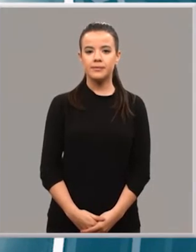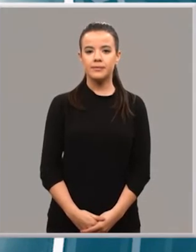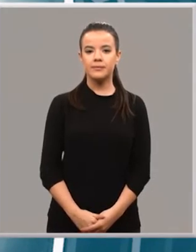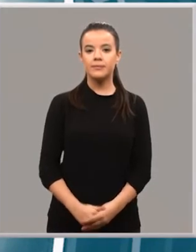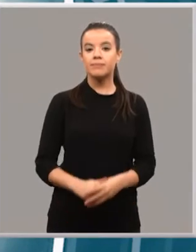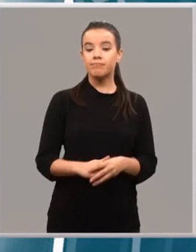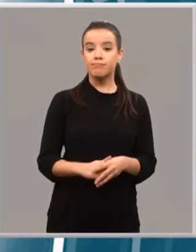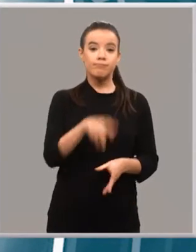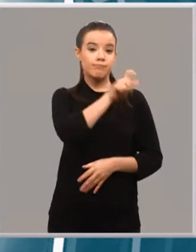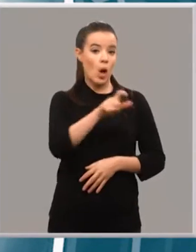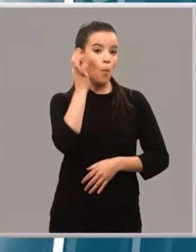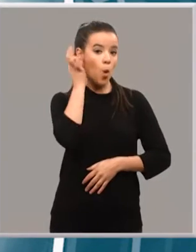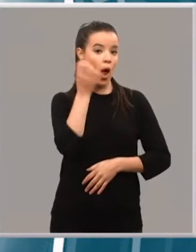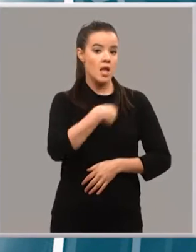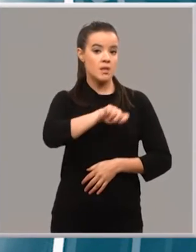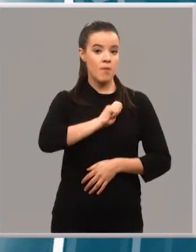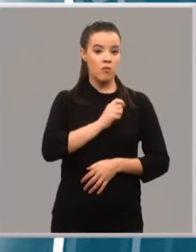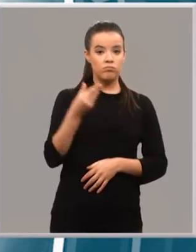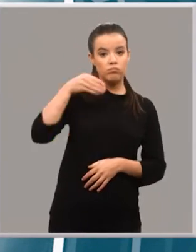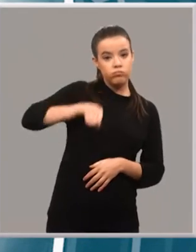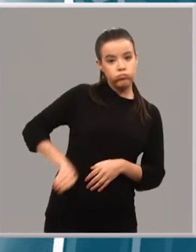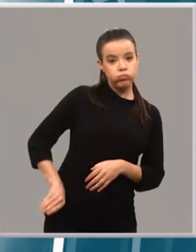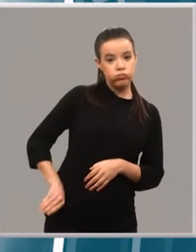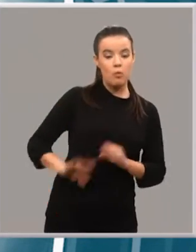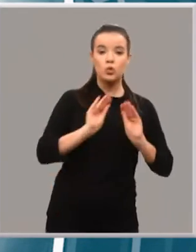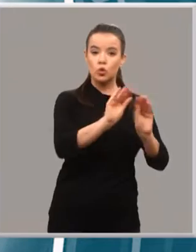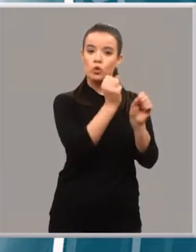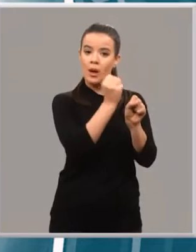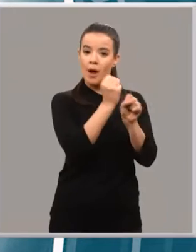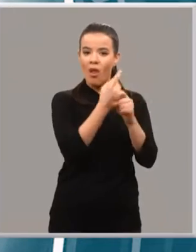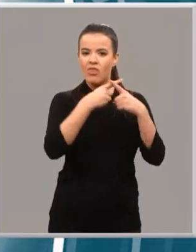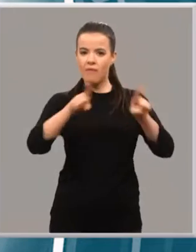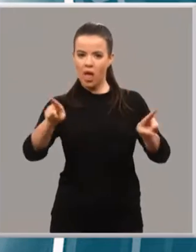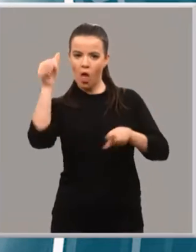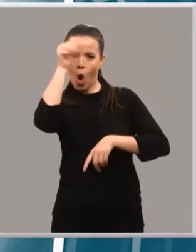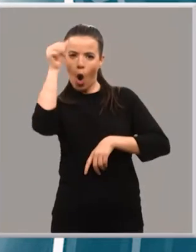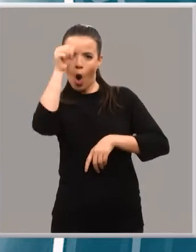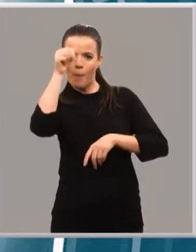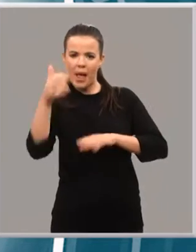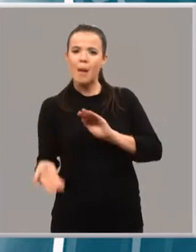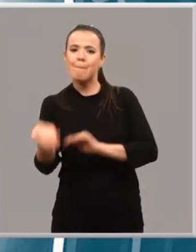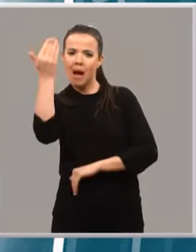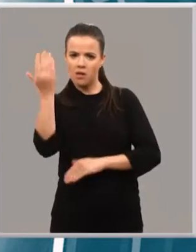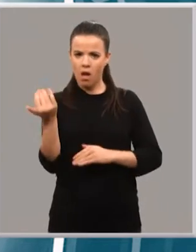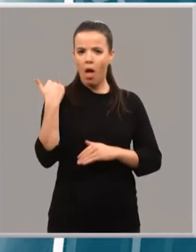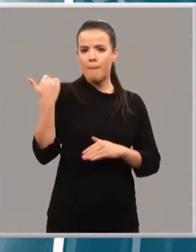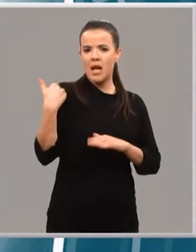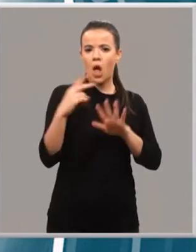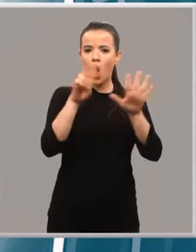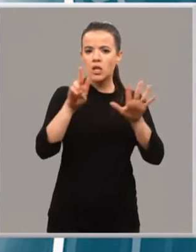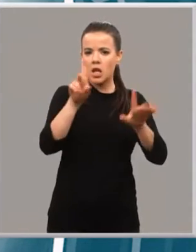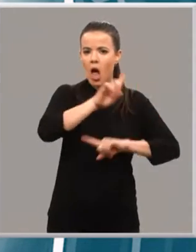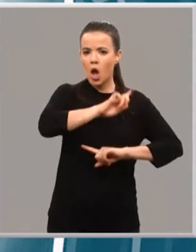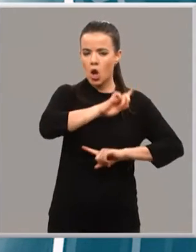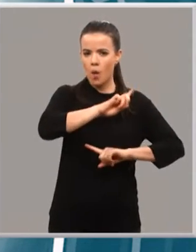Las mujeres españolas no cobran por sus labores profesionales en comparación con sus compañeros hombres desde el pasado 7 de noviembre.